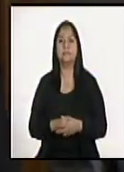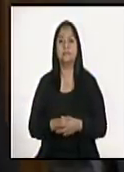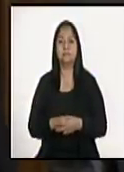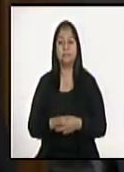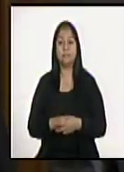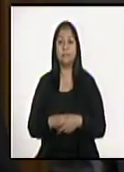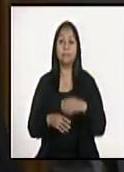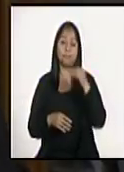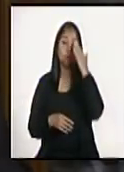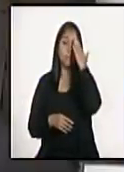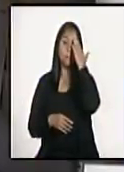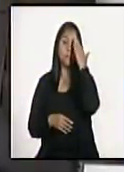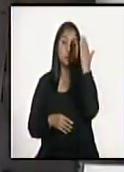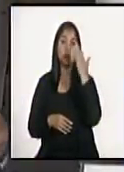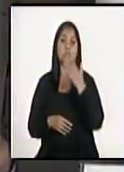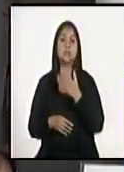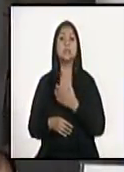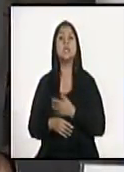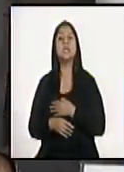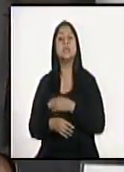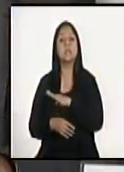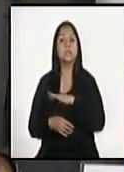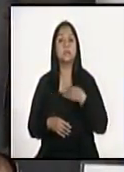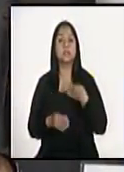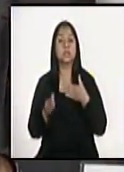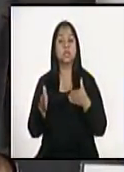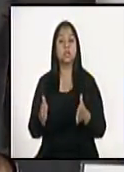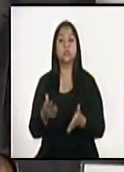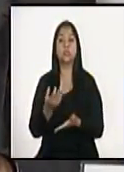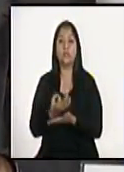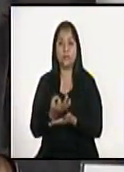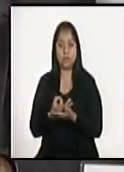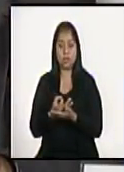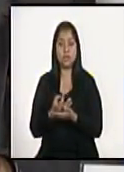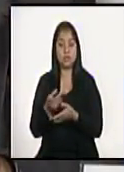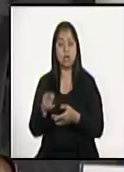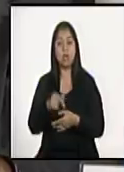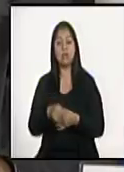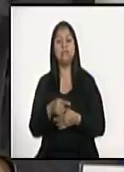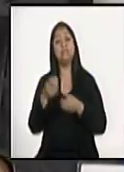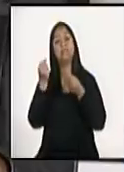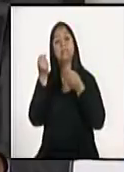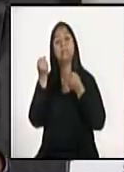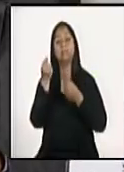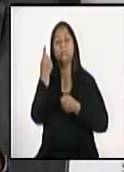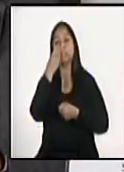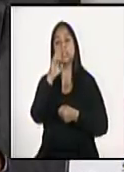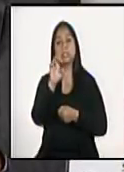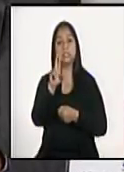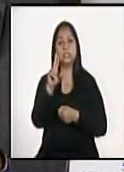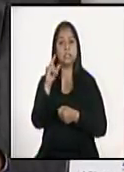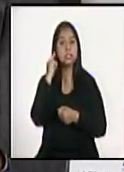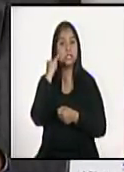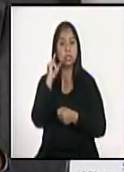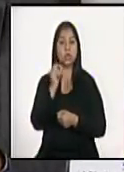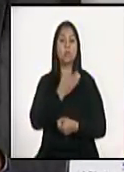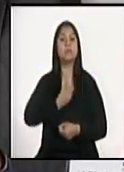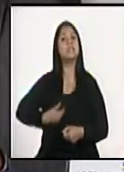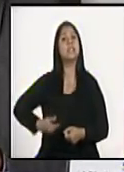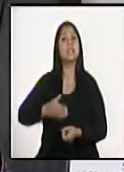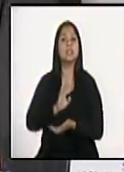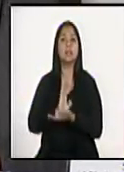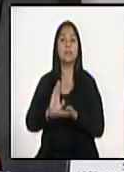Muchas gracias señor ministro de finanzas vamos a escuchar entonces ahora al señor Sergio Rezinos, presidente del banco de Guatemala.